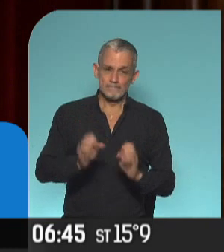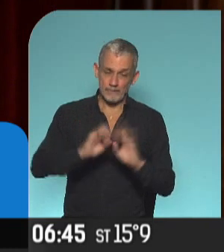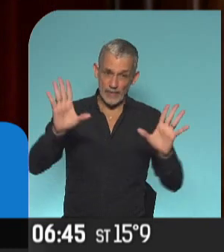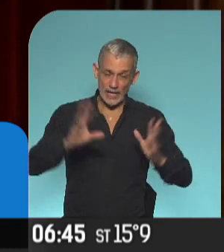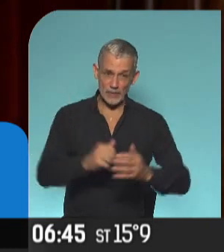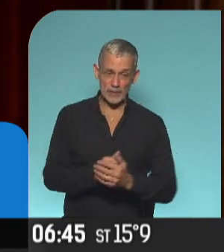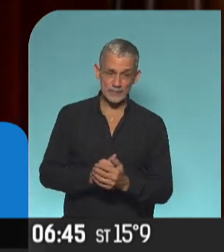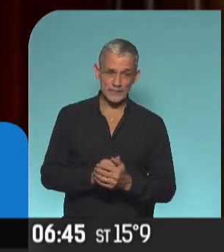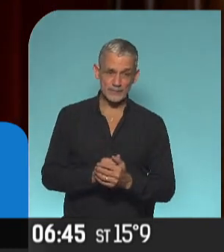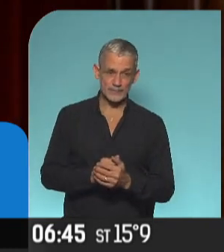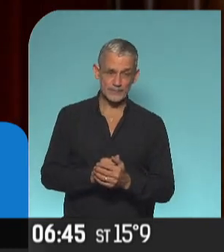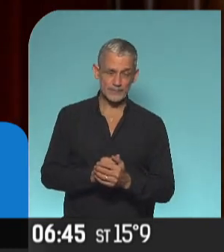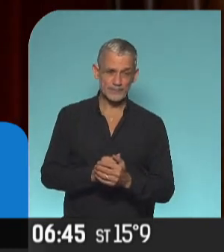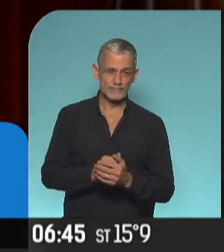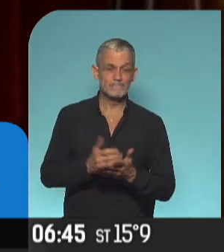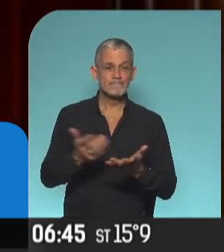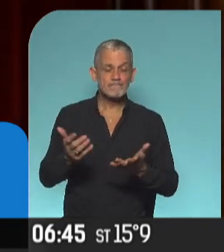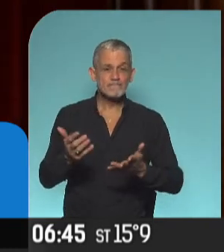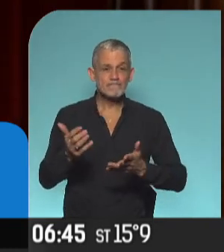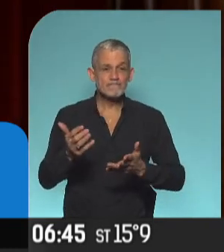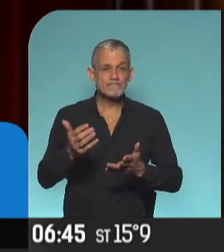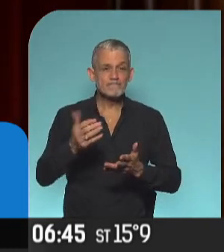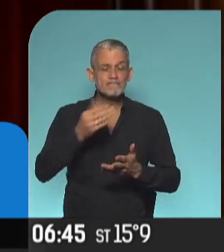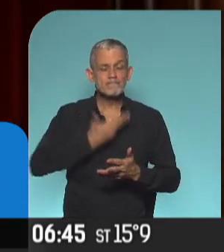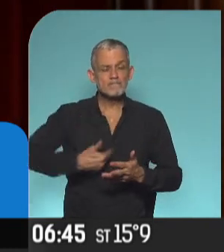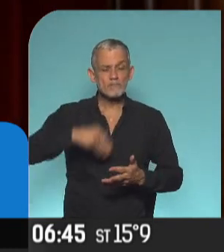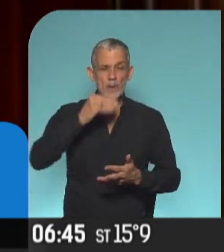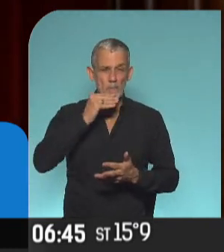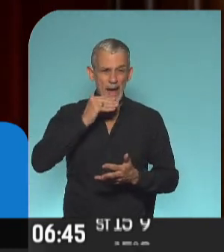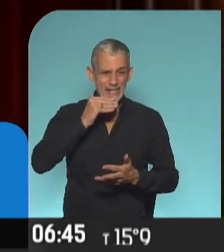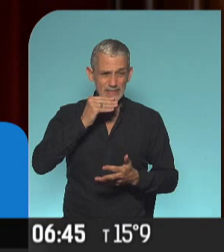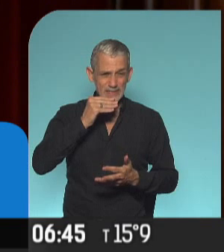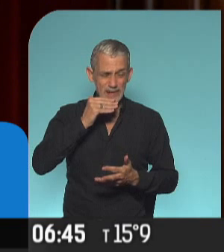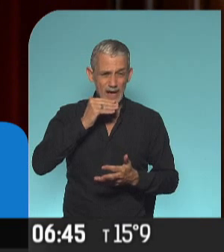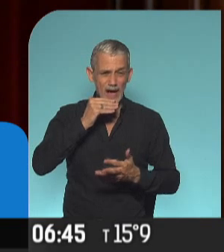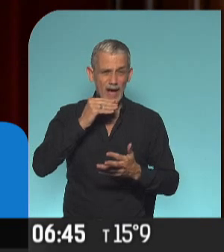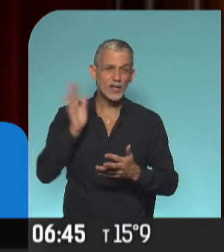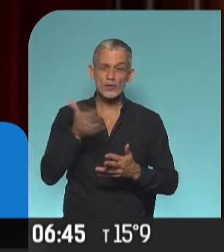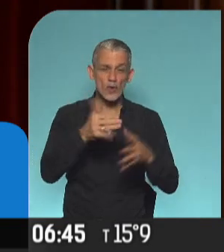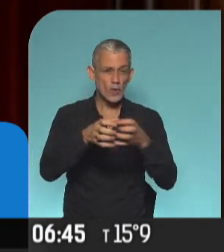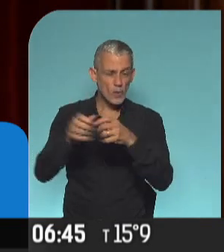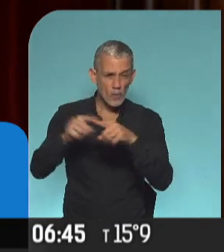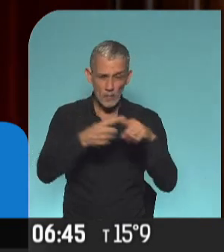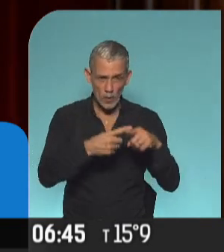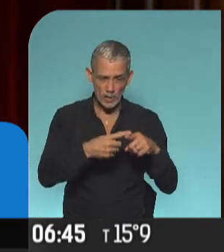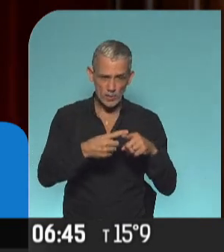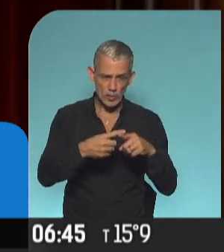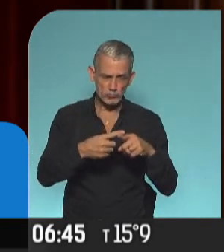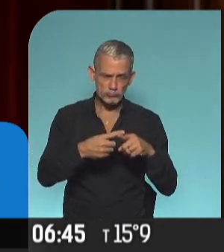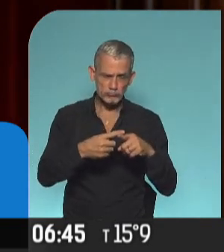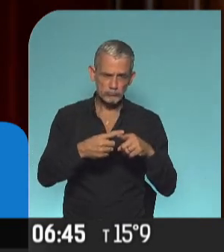lógicamente la buena respuesta del presidente de la Cámara y de todos los bloques en